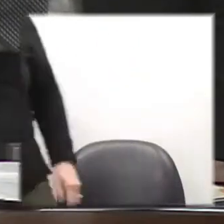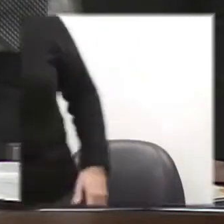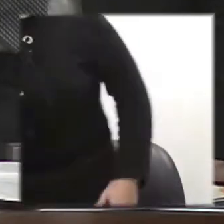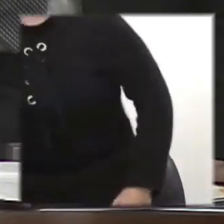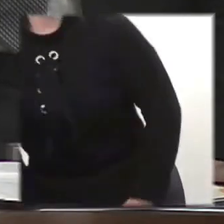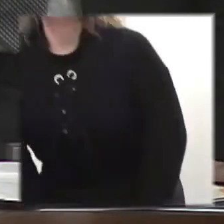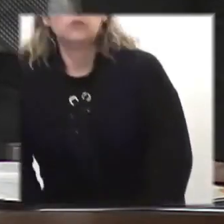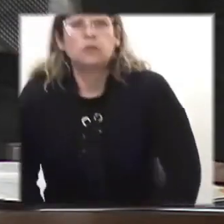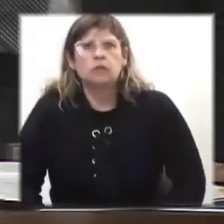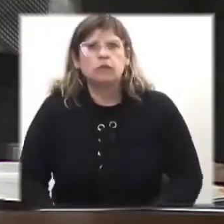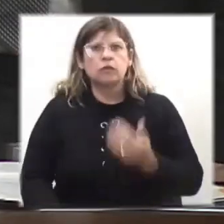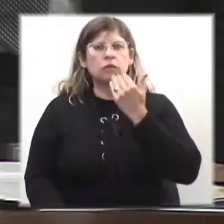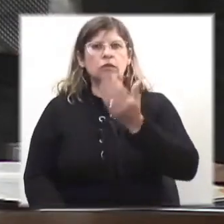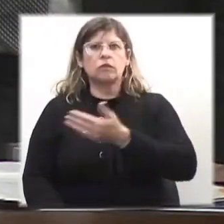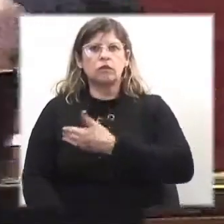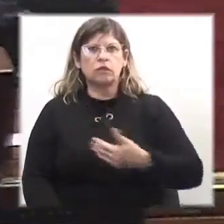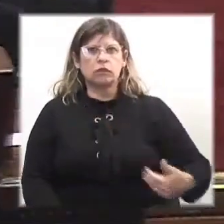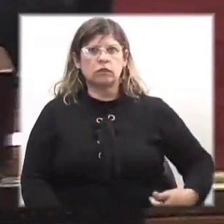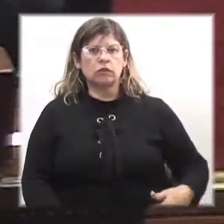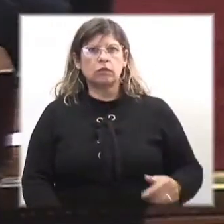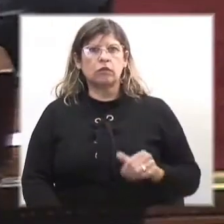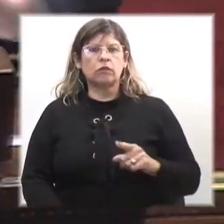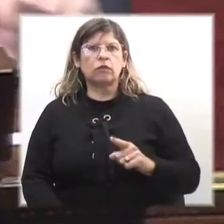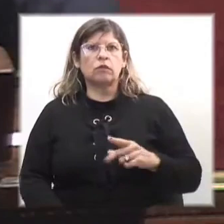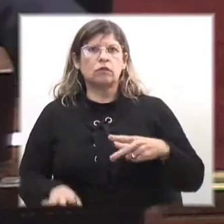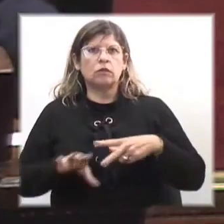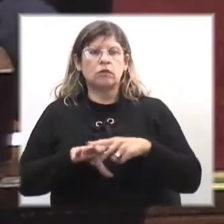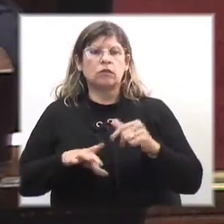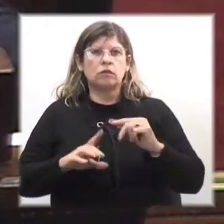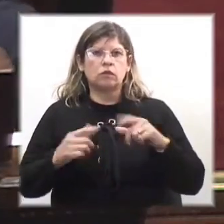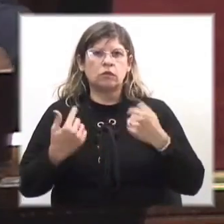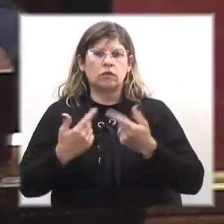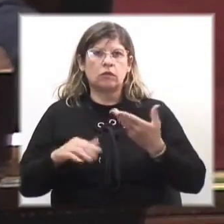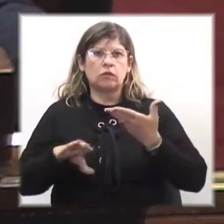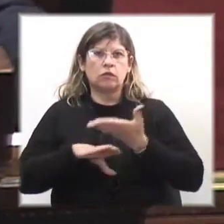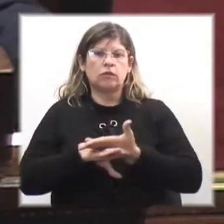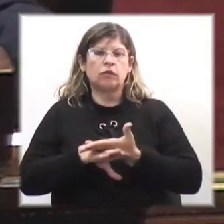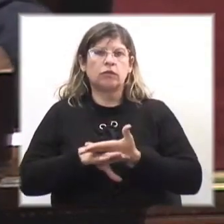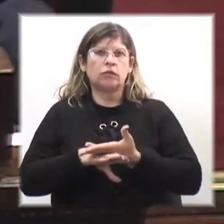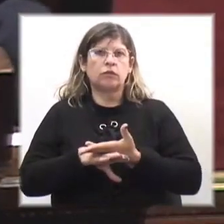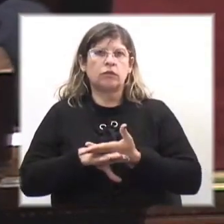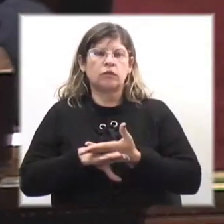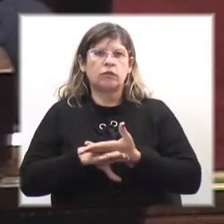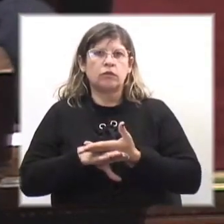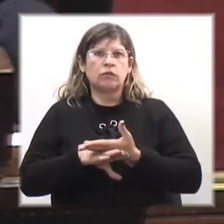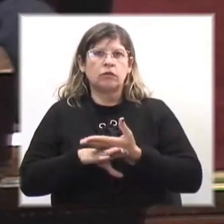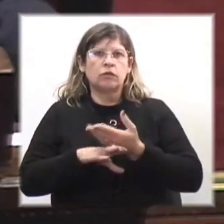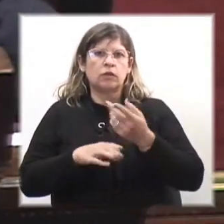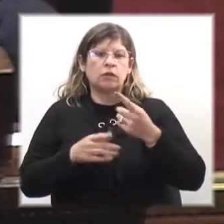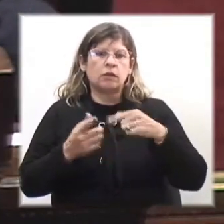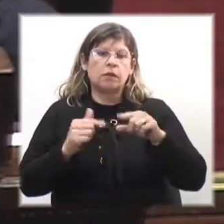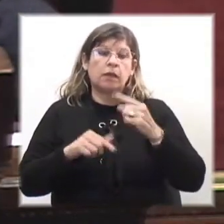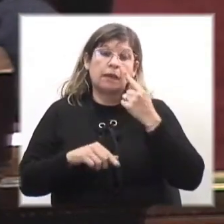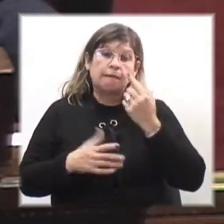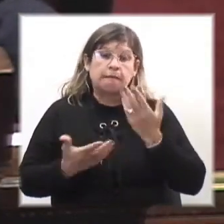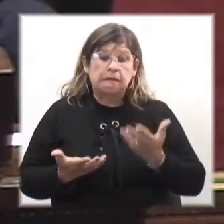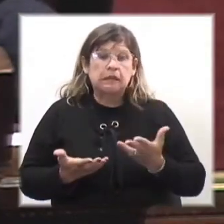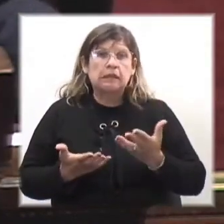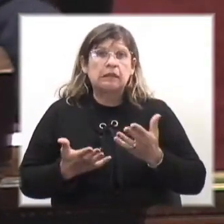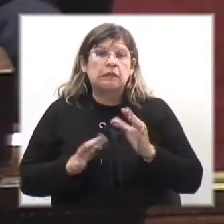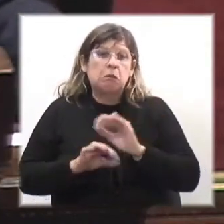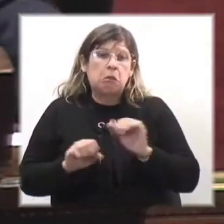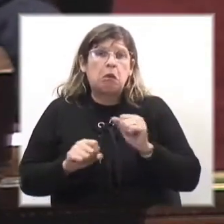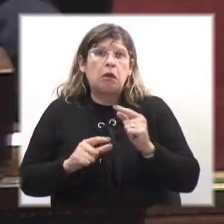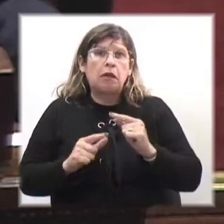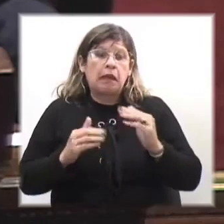Gracias, Presidente. El cuarto intermedio que pedíamos era para intentar ver si